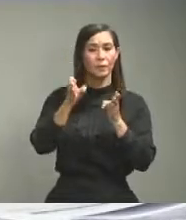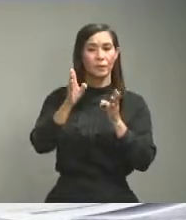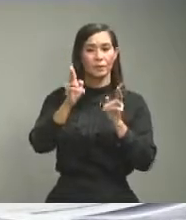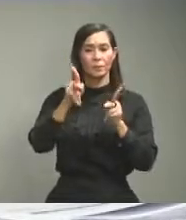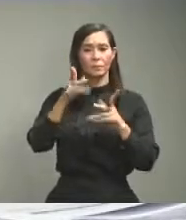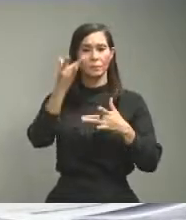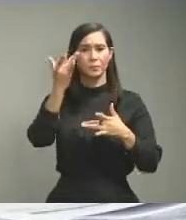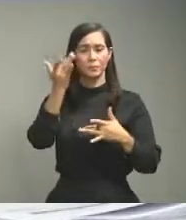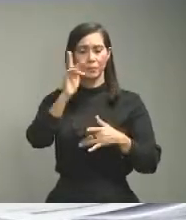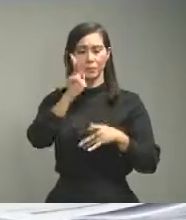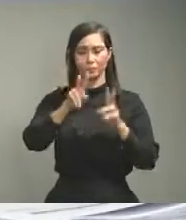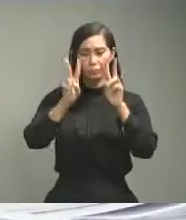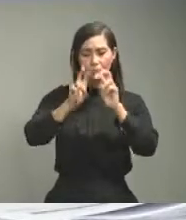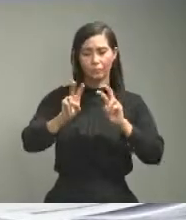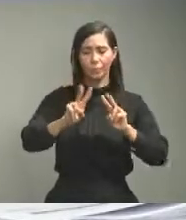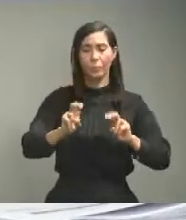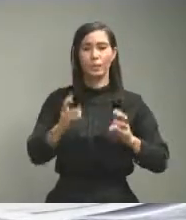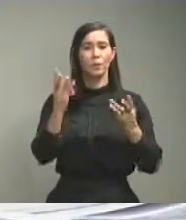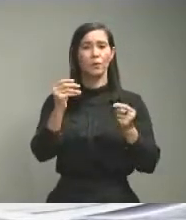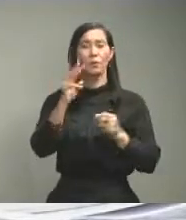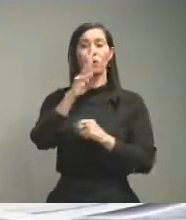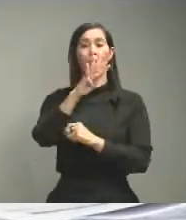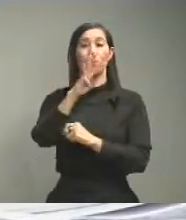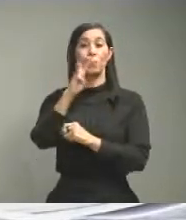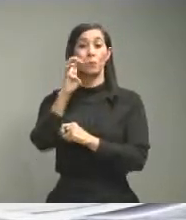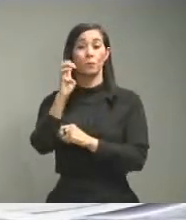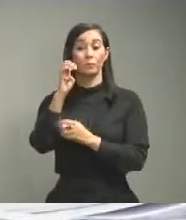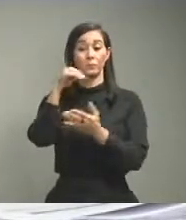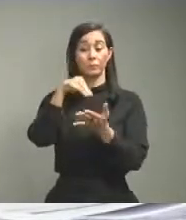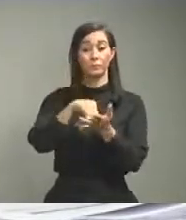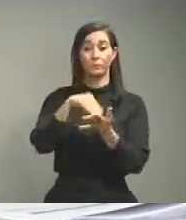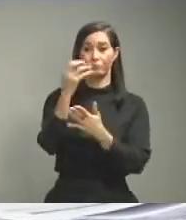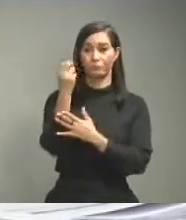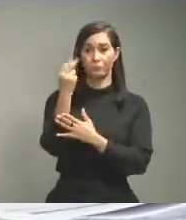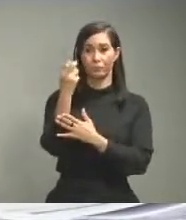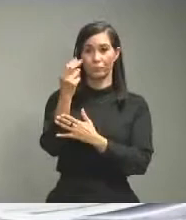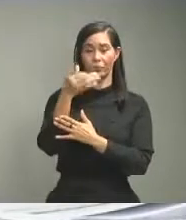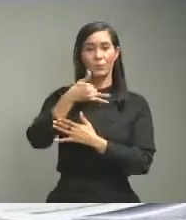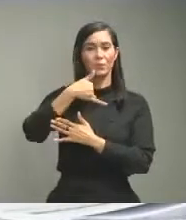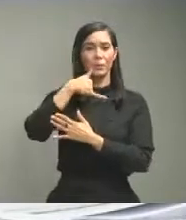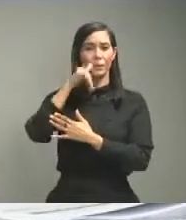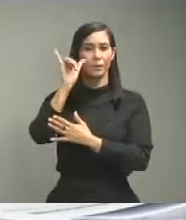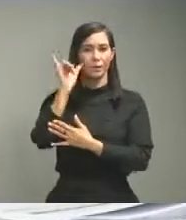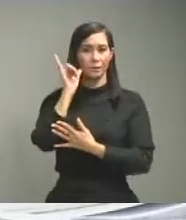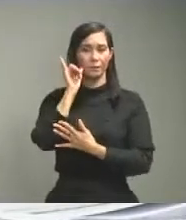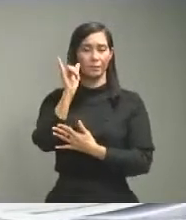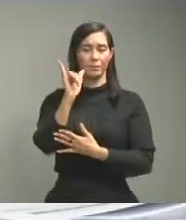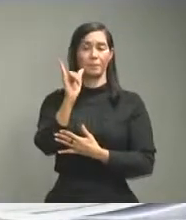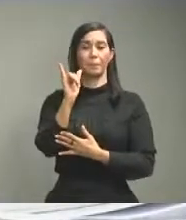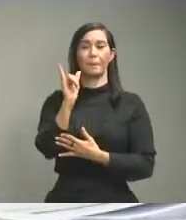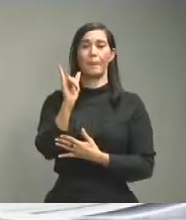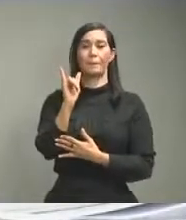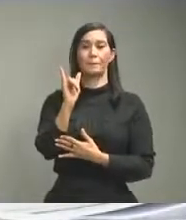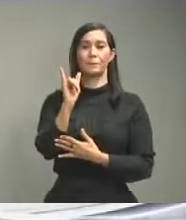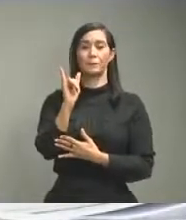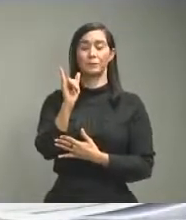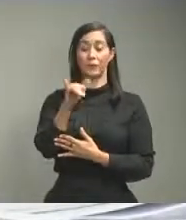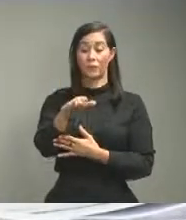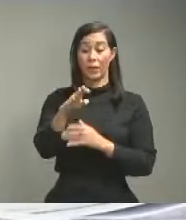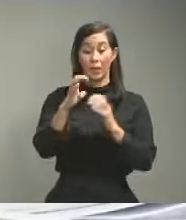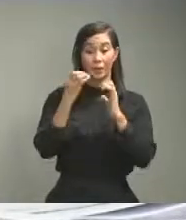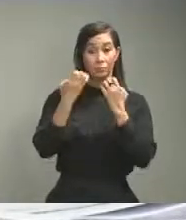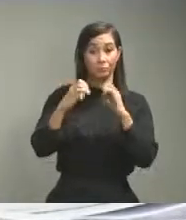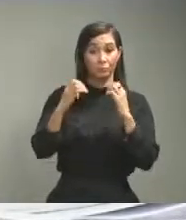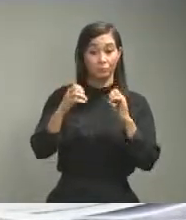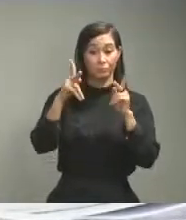a 4.012 en el día de ayer y que los casos resueltos por emergencia